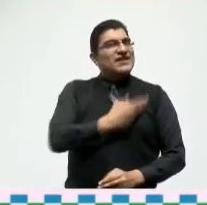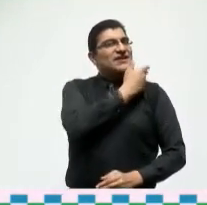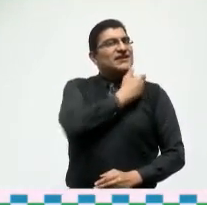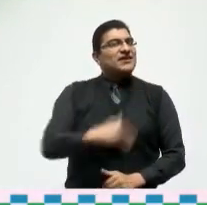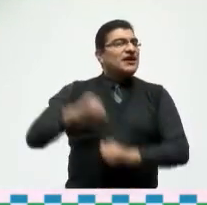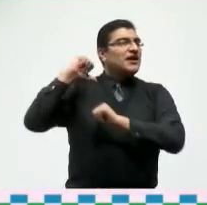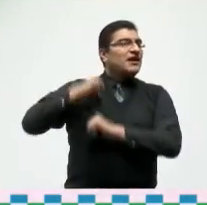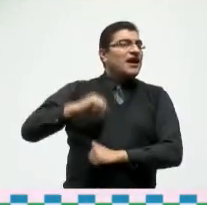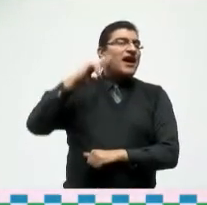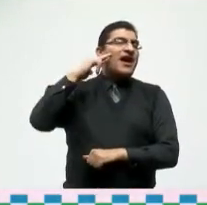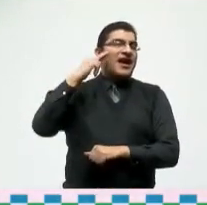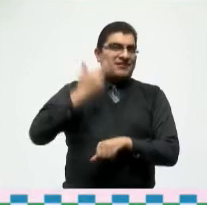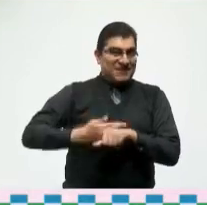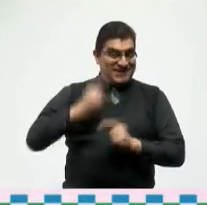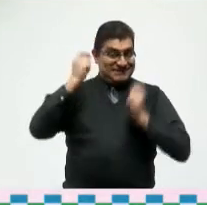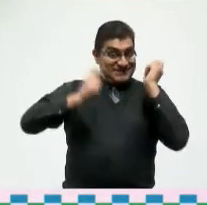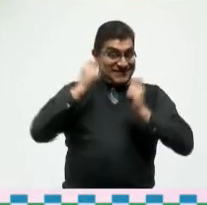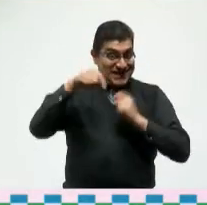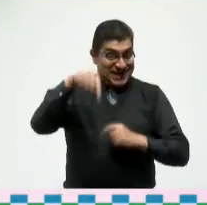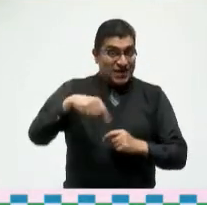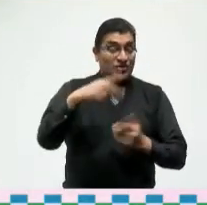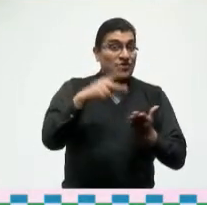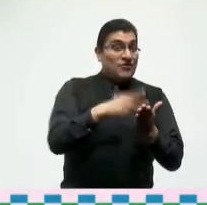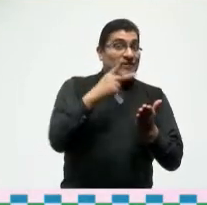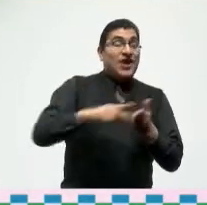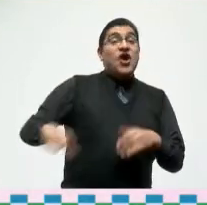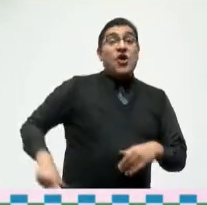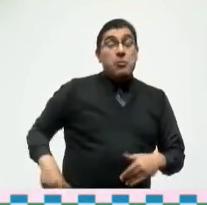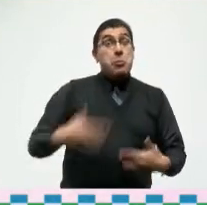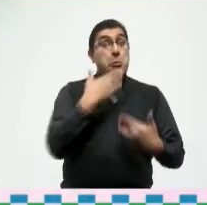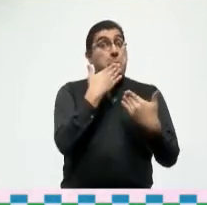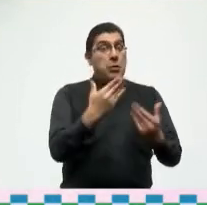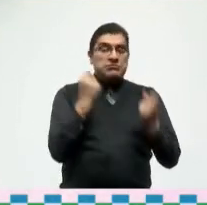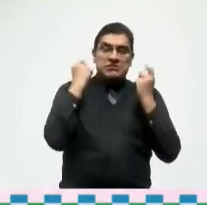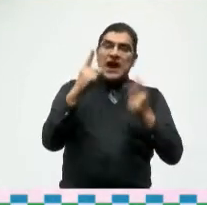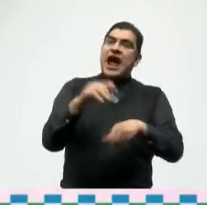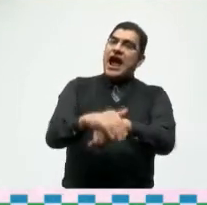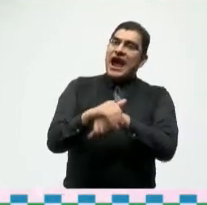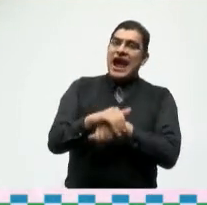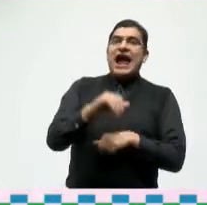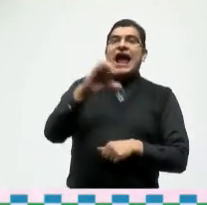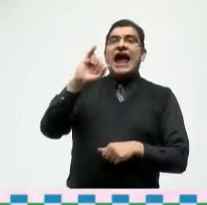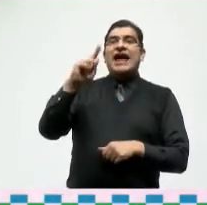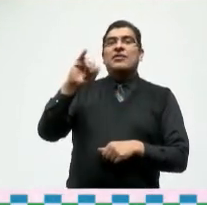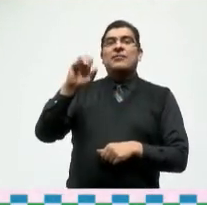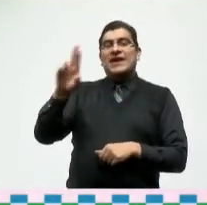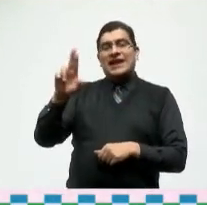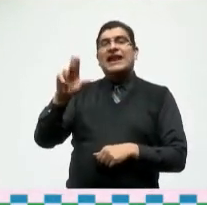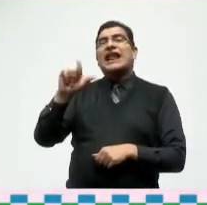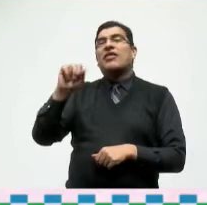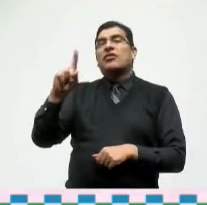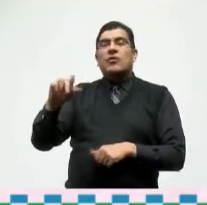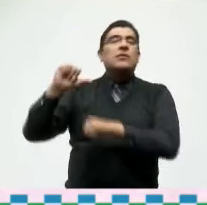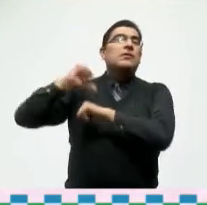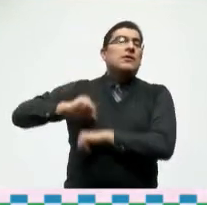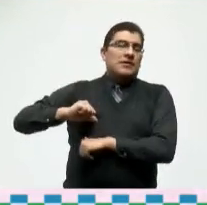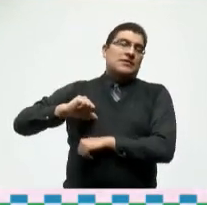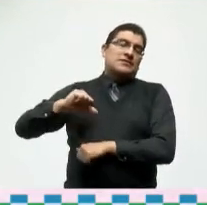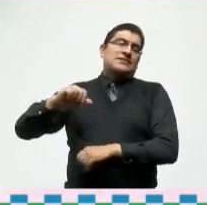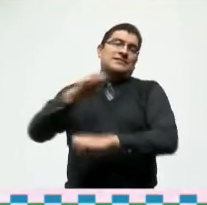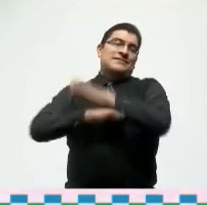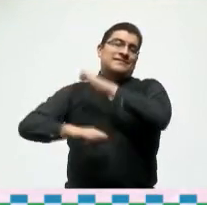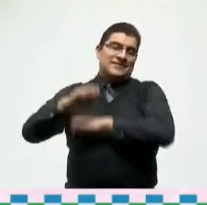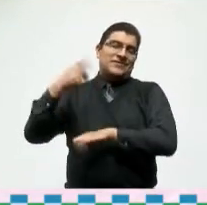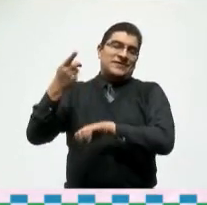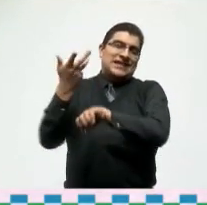turismo en dos administraciones desde luego a mi estimado amigo Christopher Landó embajador de los Estados